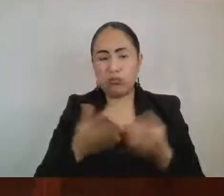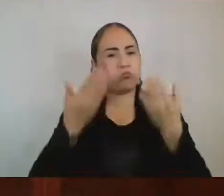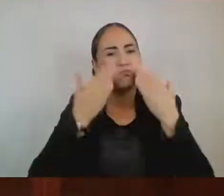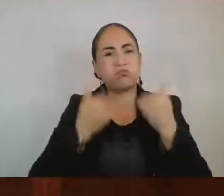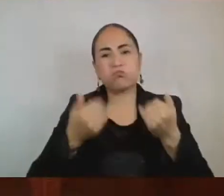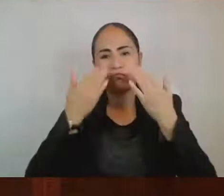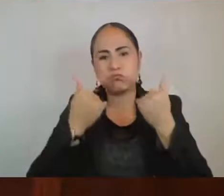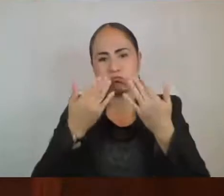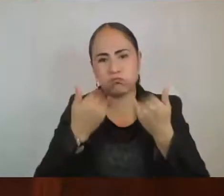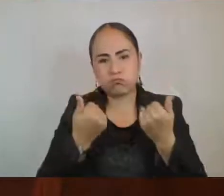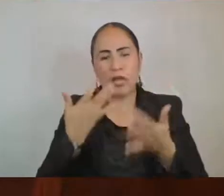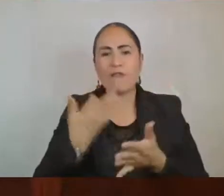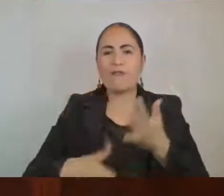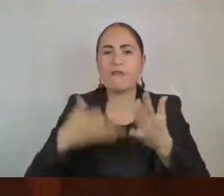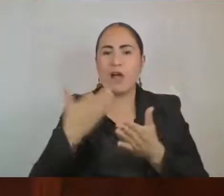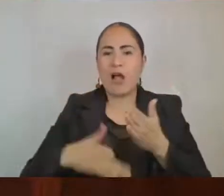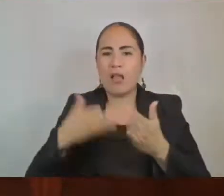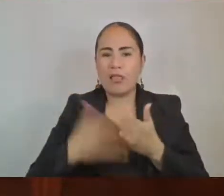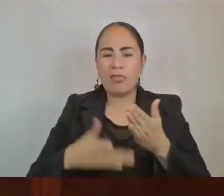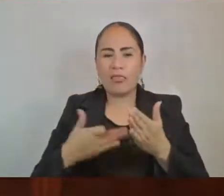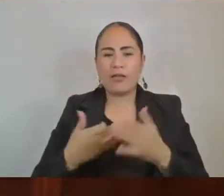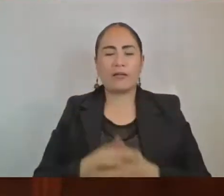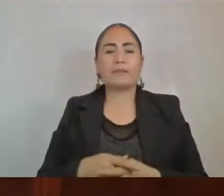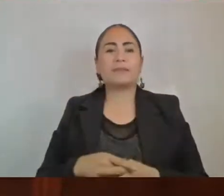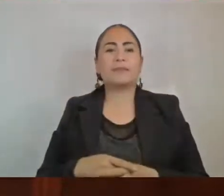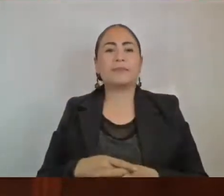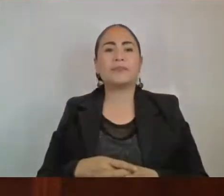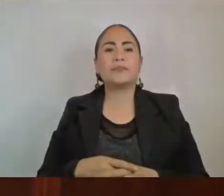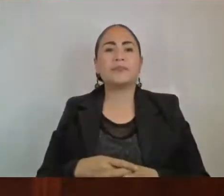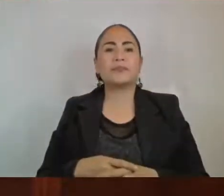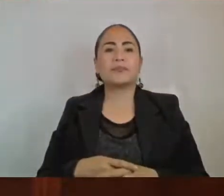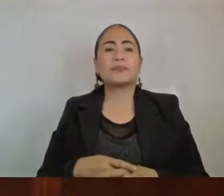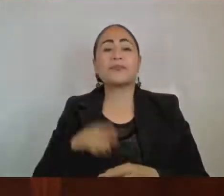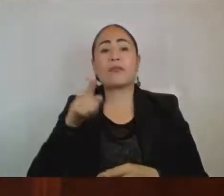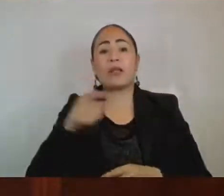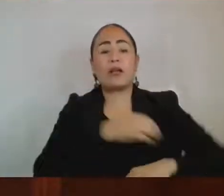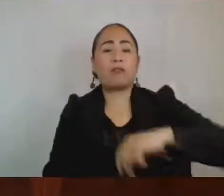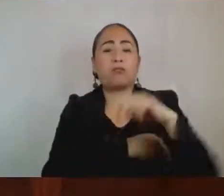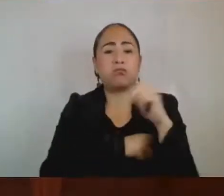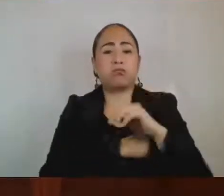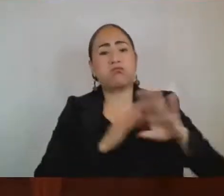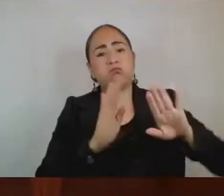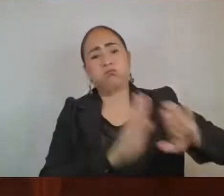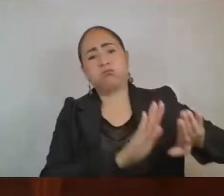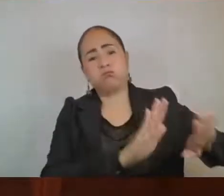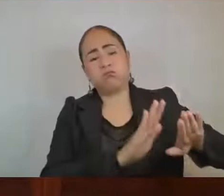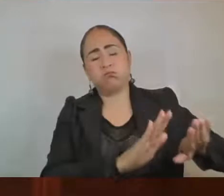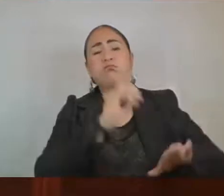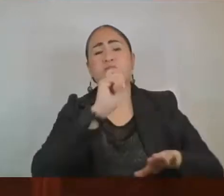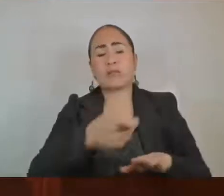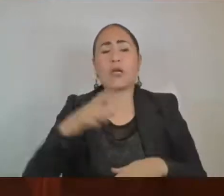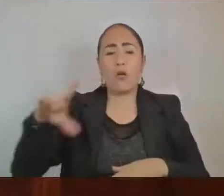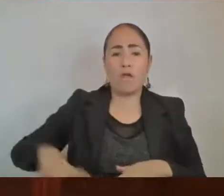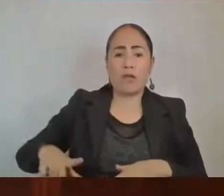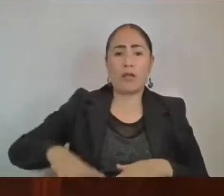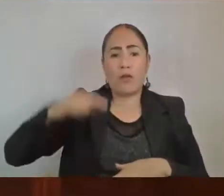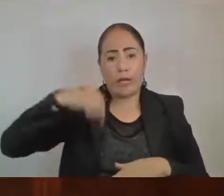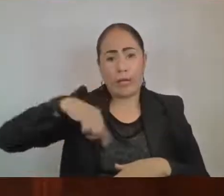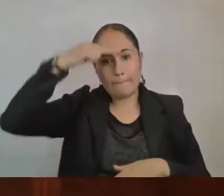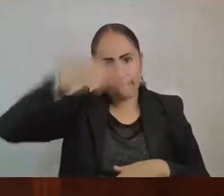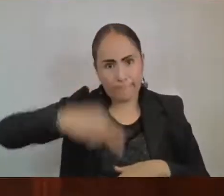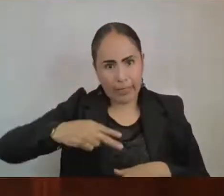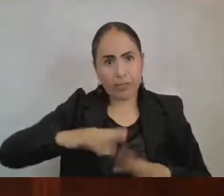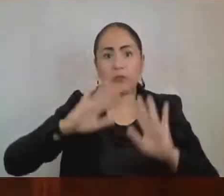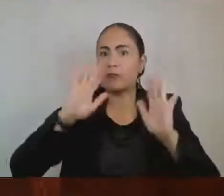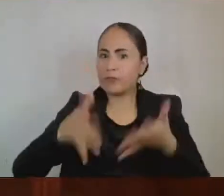un compromiso público para saturar los almacenes del país se demuestra que el gobierno de México ya se encuentra atendiendo de forma progresiva